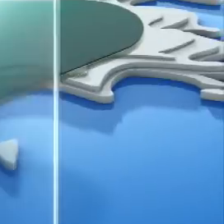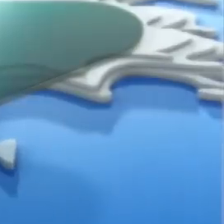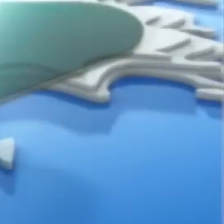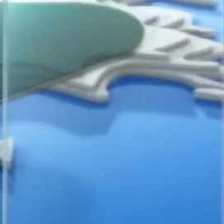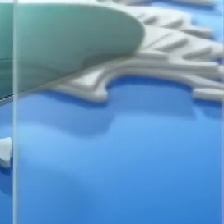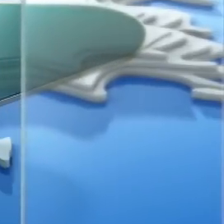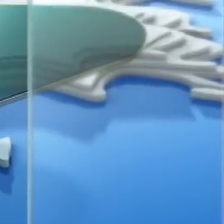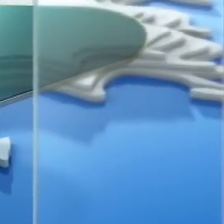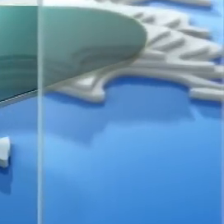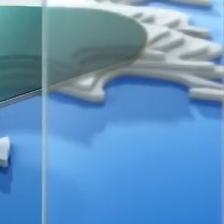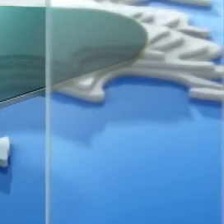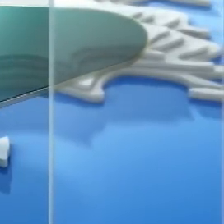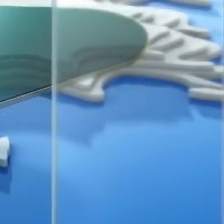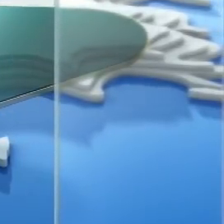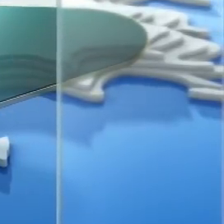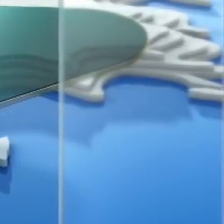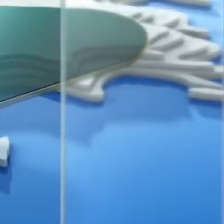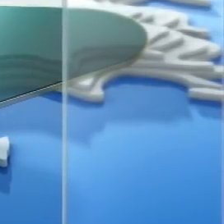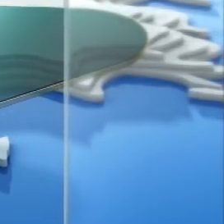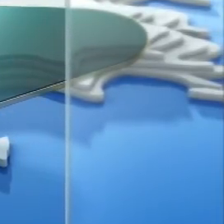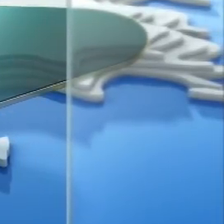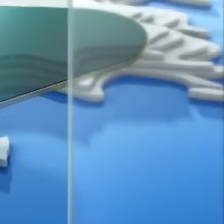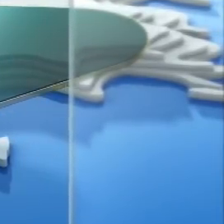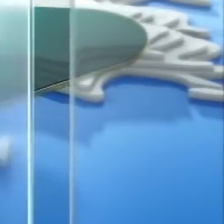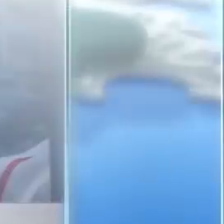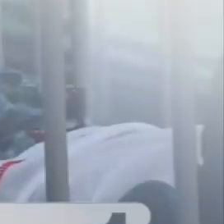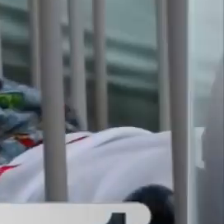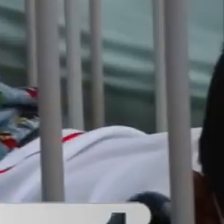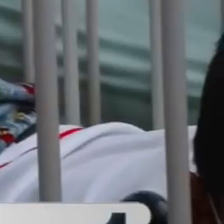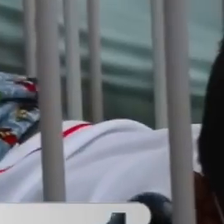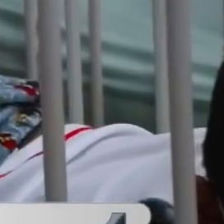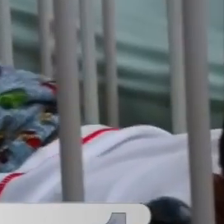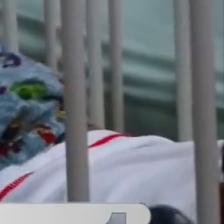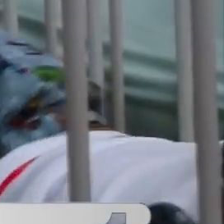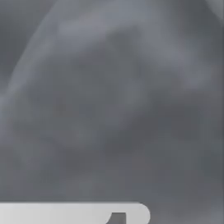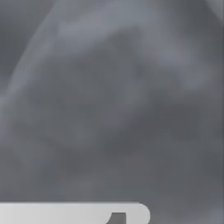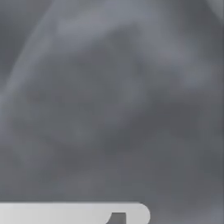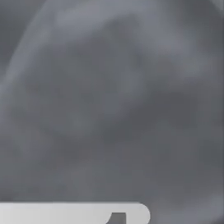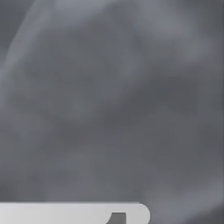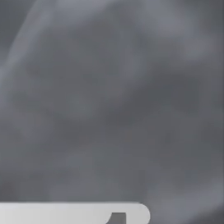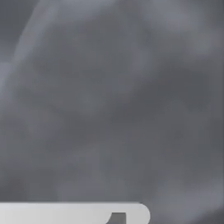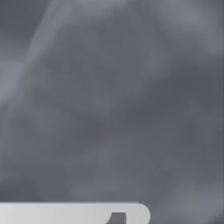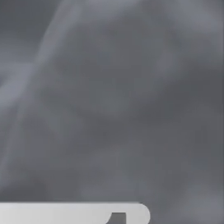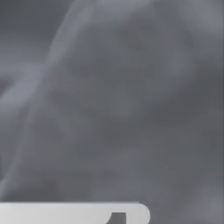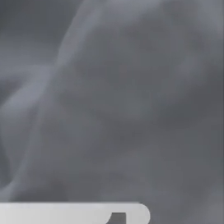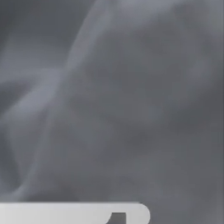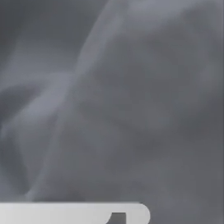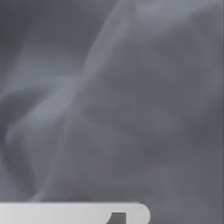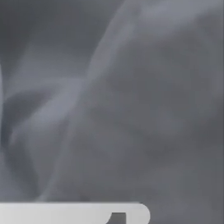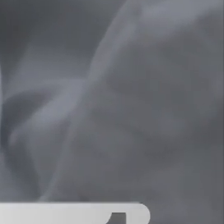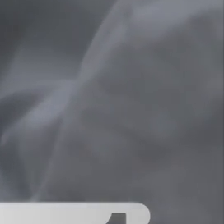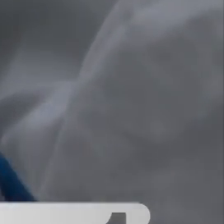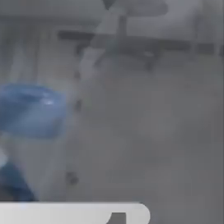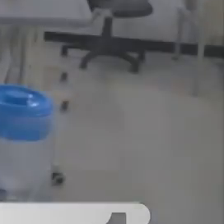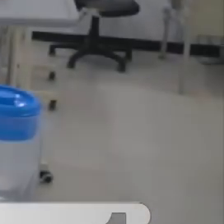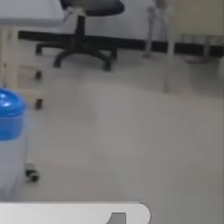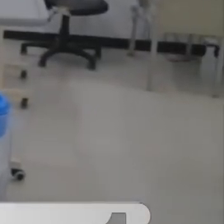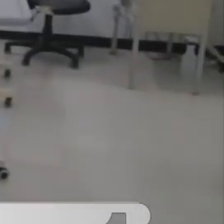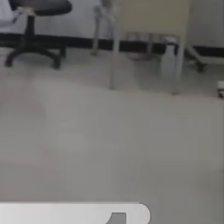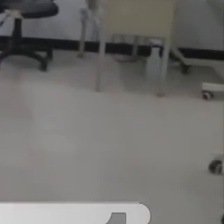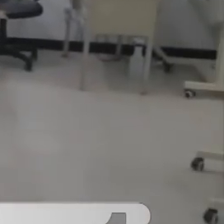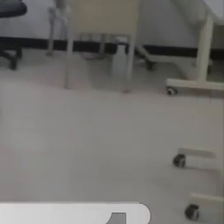Noticentro 1, CMI Ya son 346 lesionados por uso de pólvora,